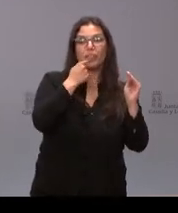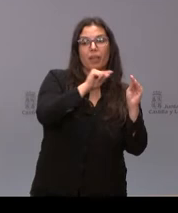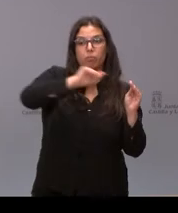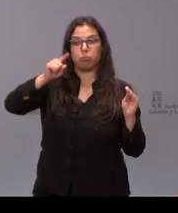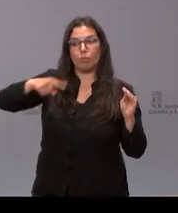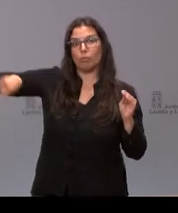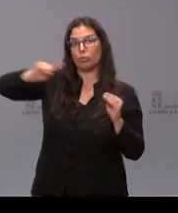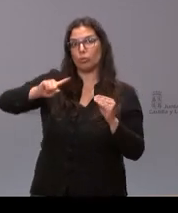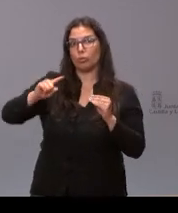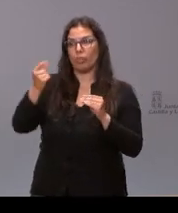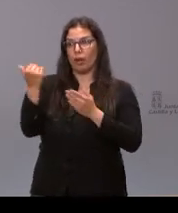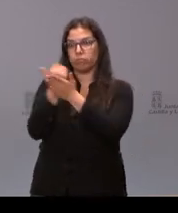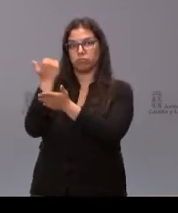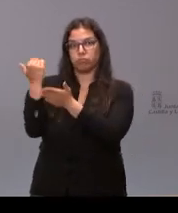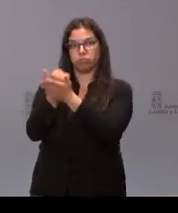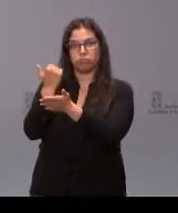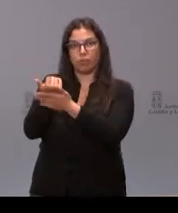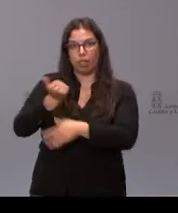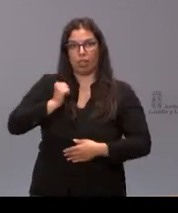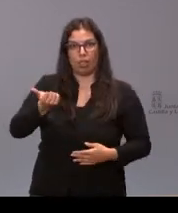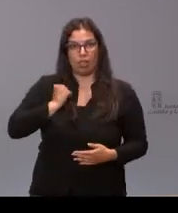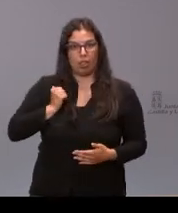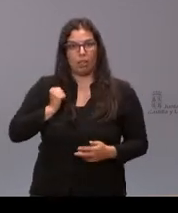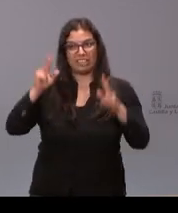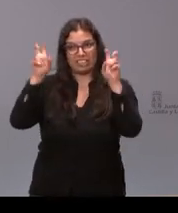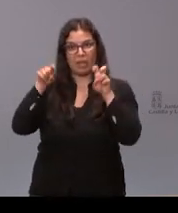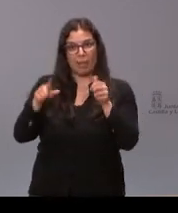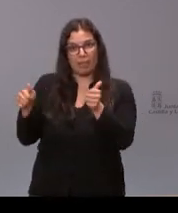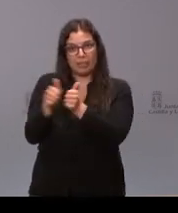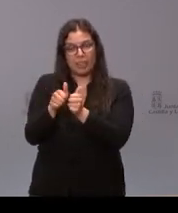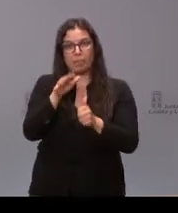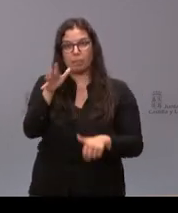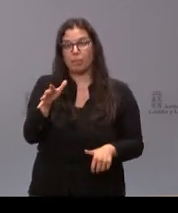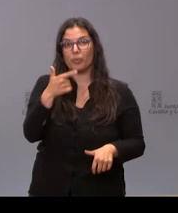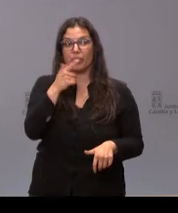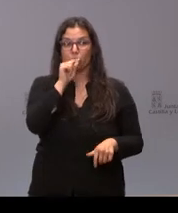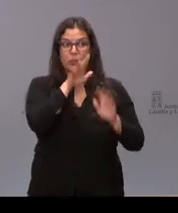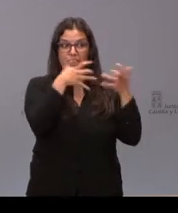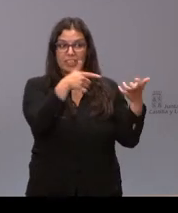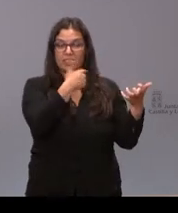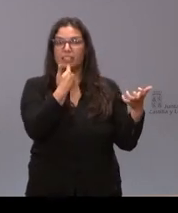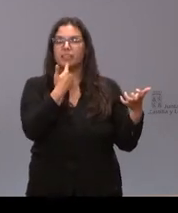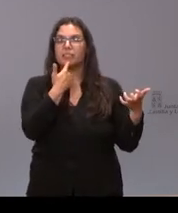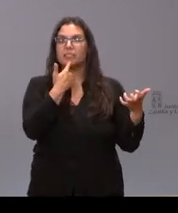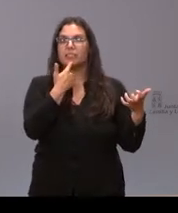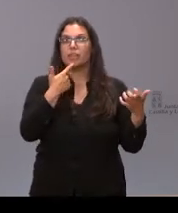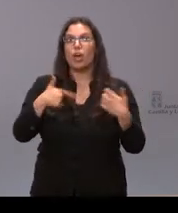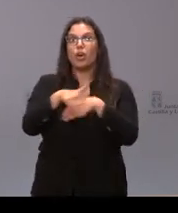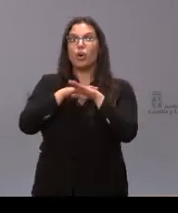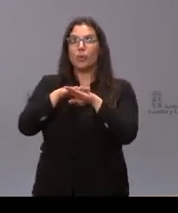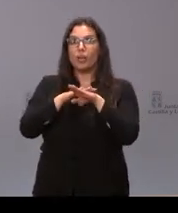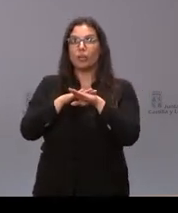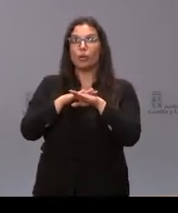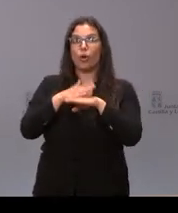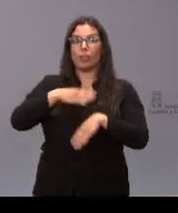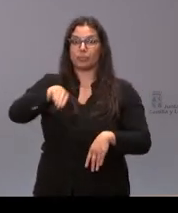hacer caja con este asunto porque según lo que publicaban en Twitter decían que el gobierno ha incrementado los